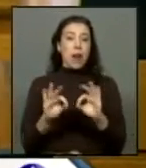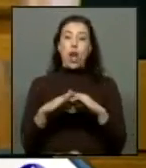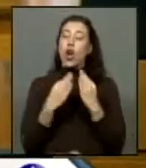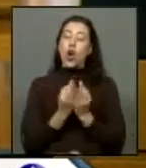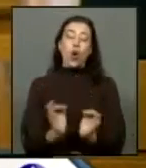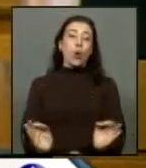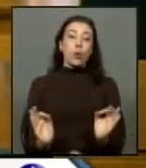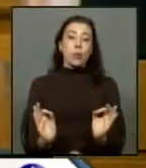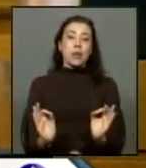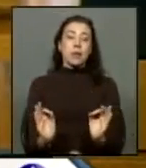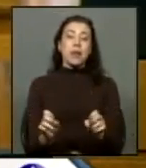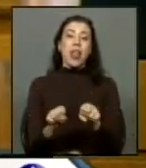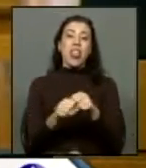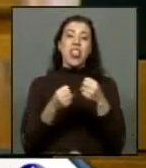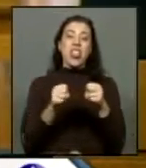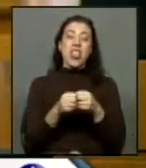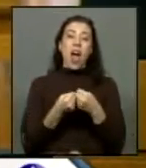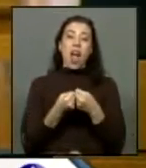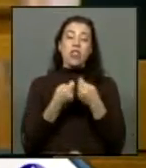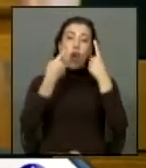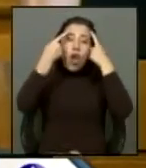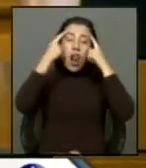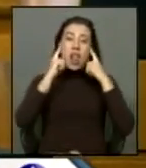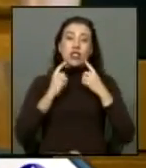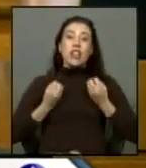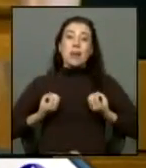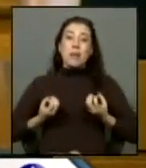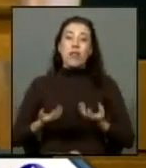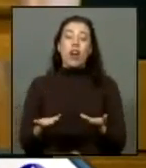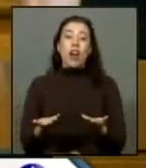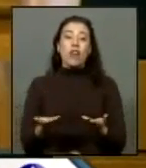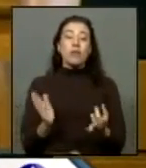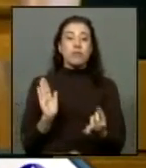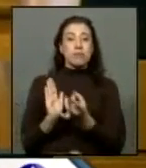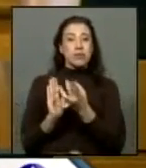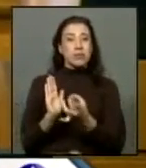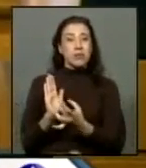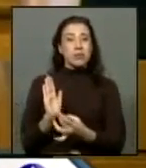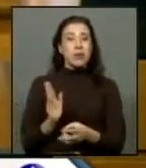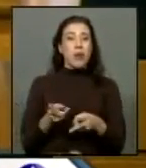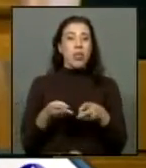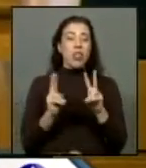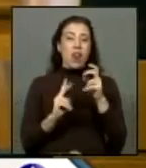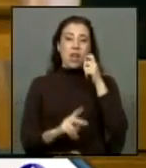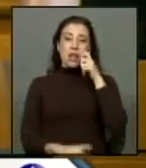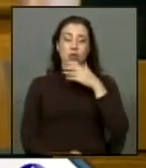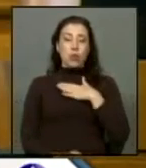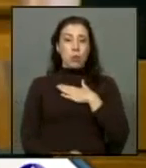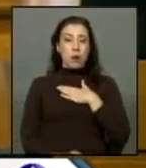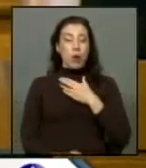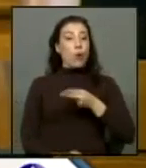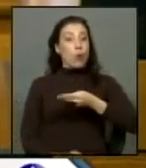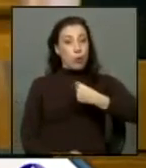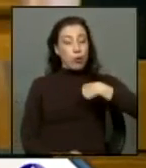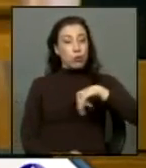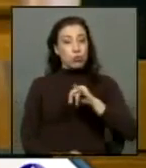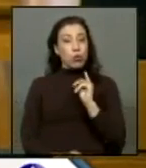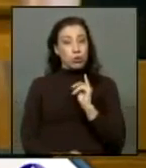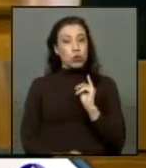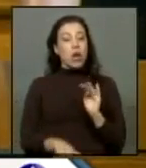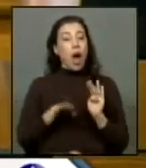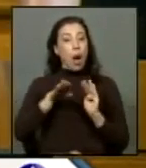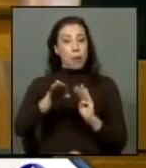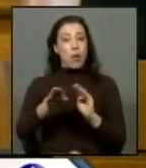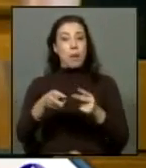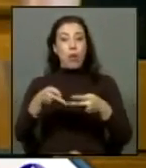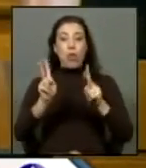los daños y lesiones provocadas por las violaciones a los derechos humanos nosotros si estamos con los derechos